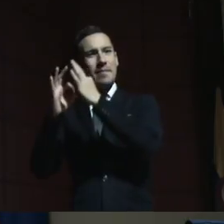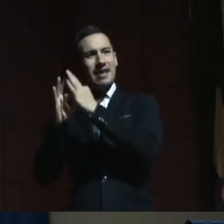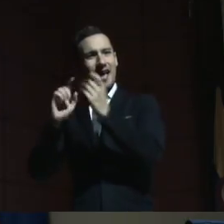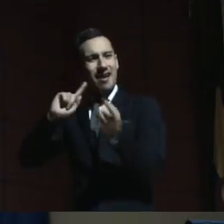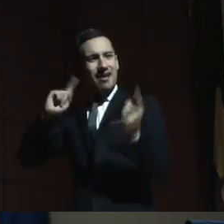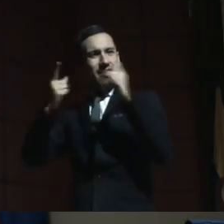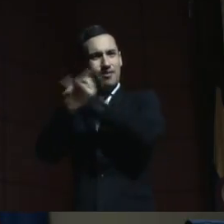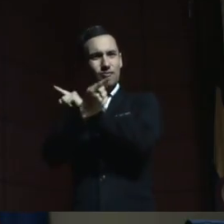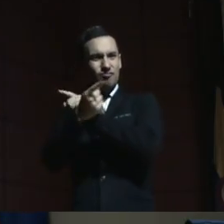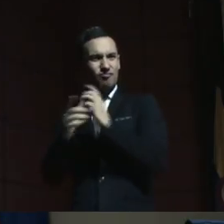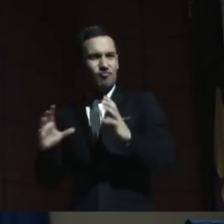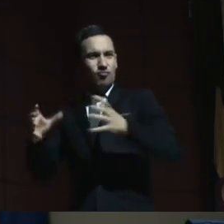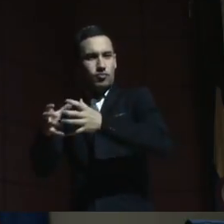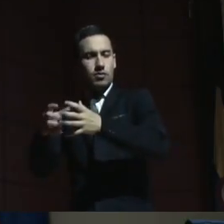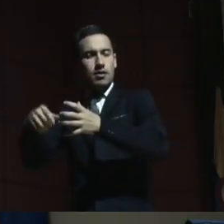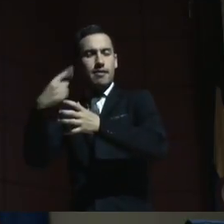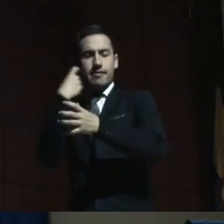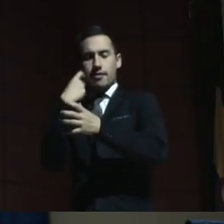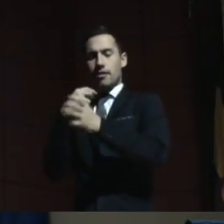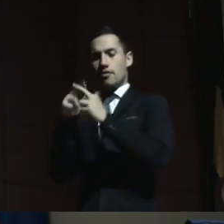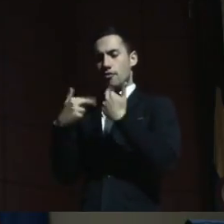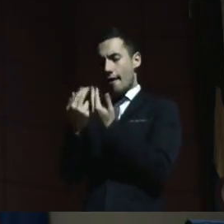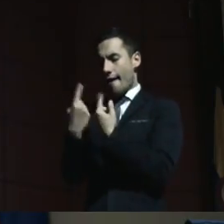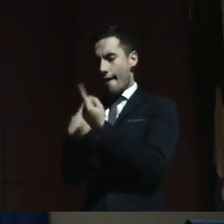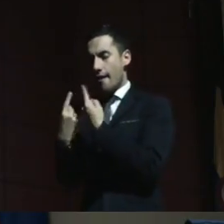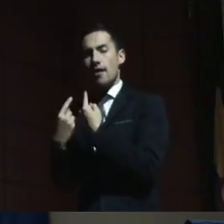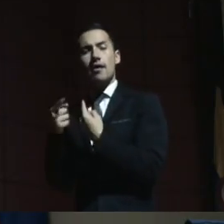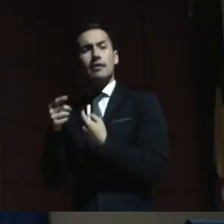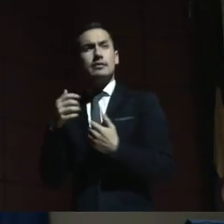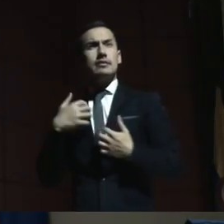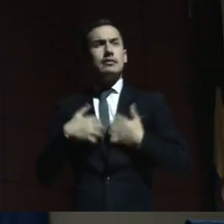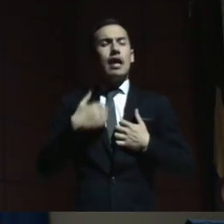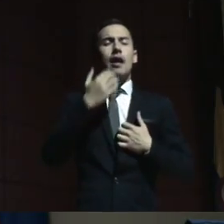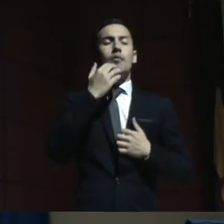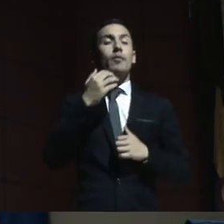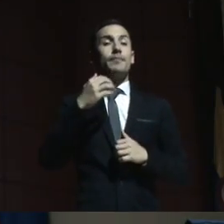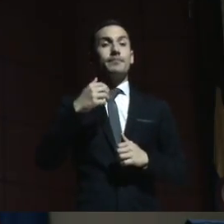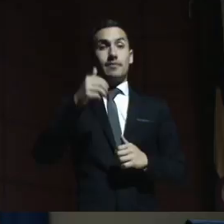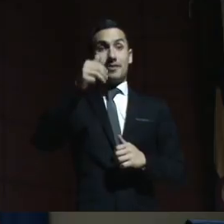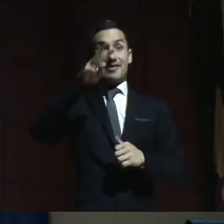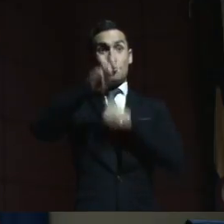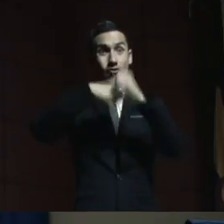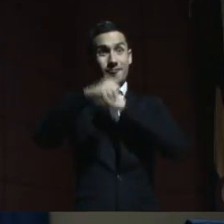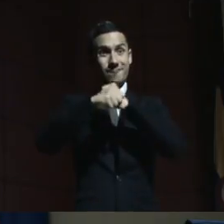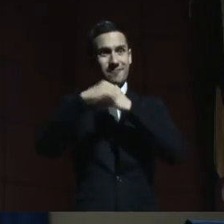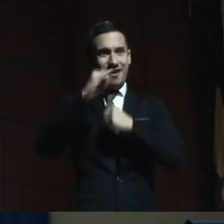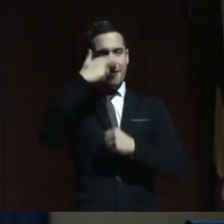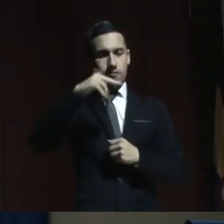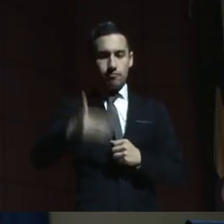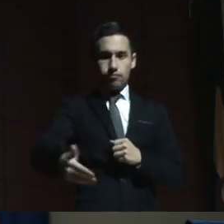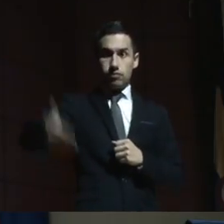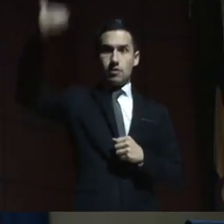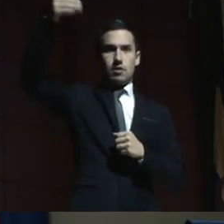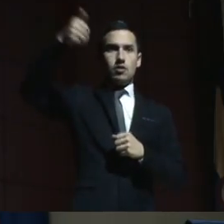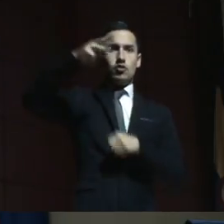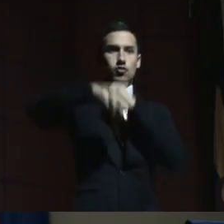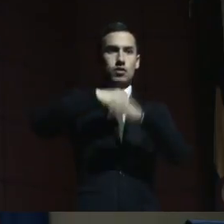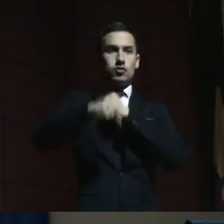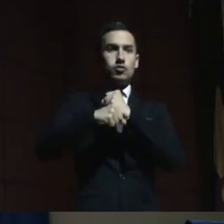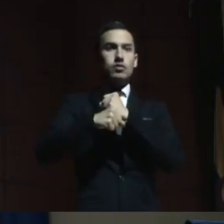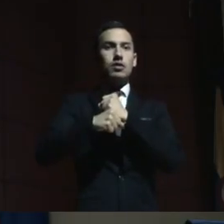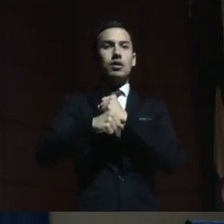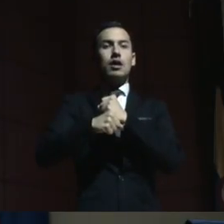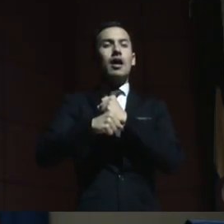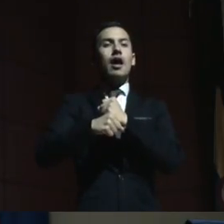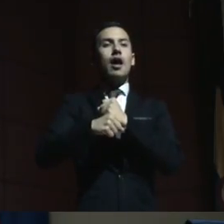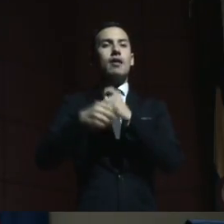un temor frente a cuando su hijo es mayor de edad, cuando ya cumple los 18 años, que sea desvinculado del